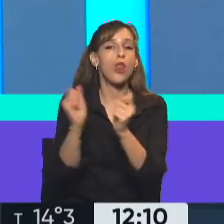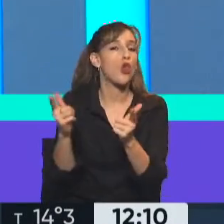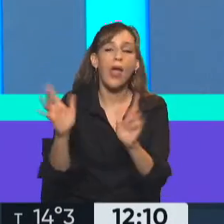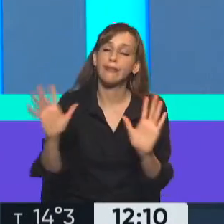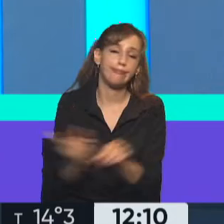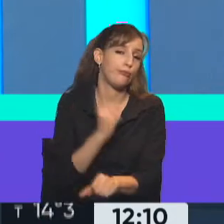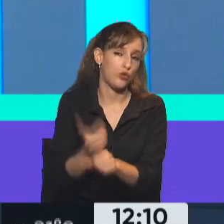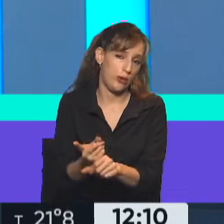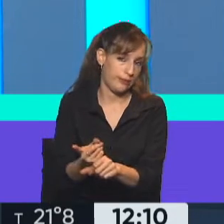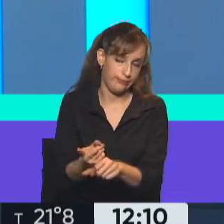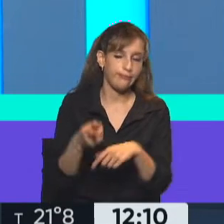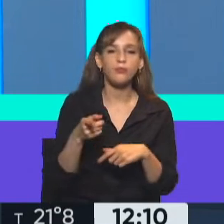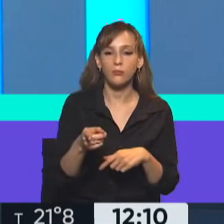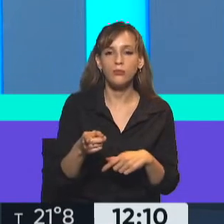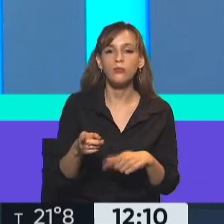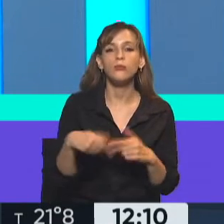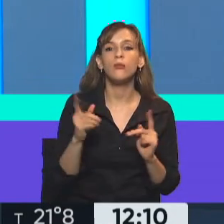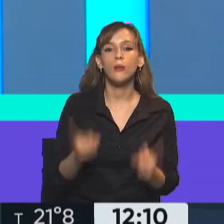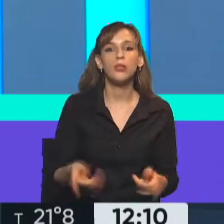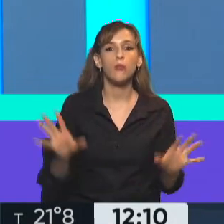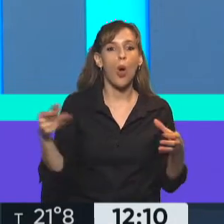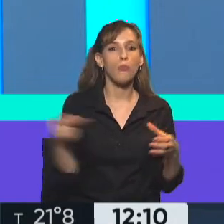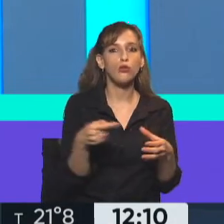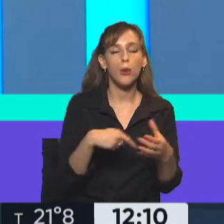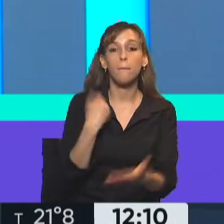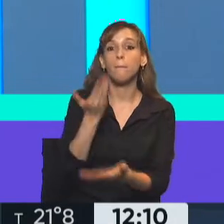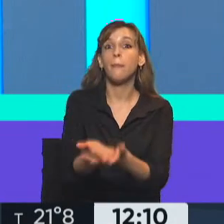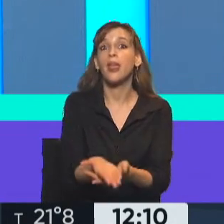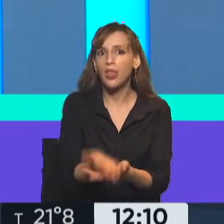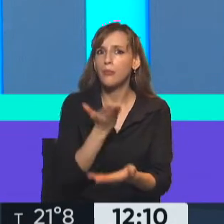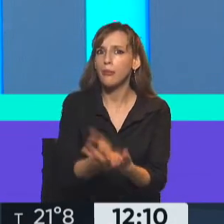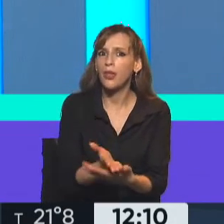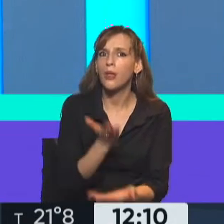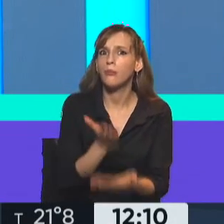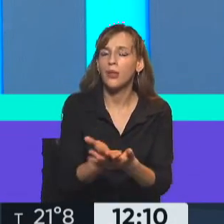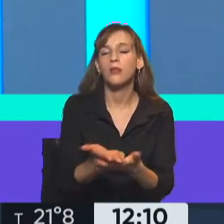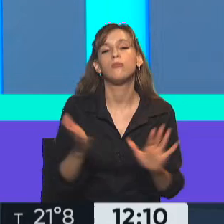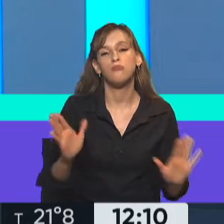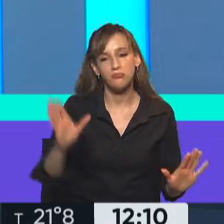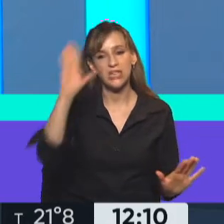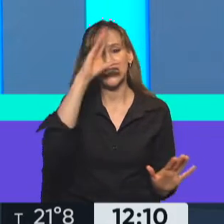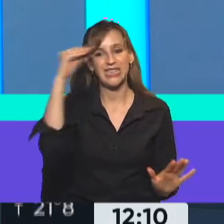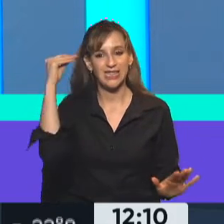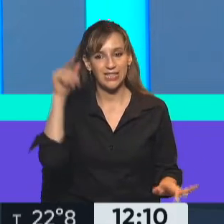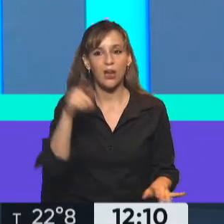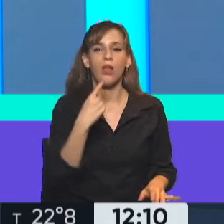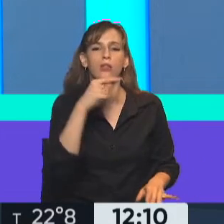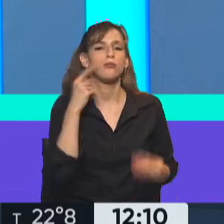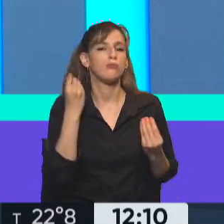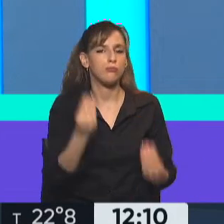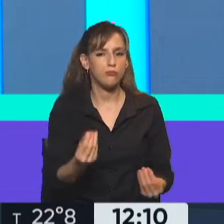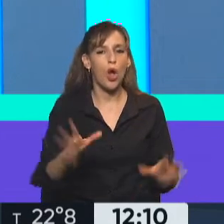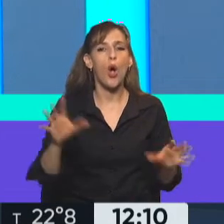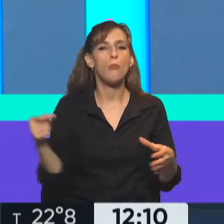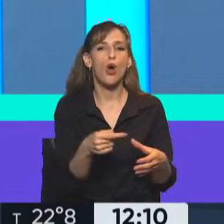Senado definió las comisiones. A partir de los pedidos que hubo de la oposición, lo que hizo sí Cristina Kirchner fue rápidamente acordar con la oposición lo que es la